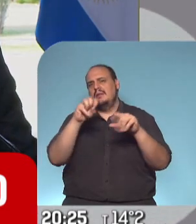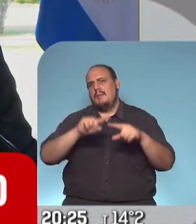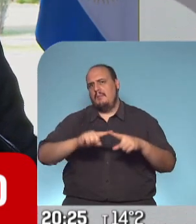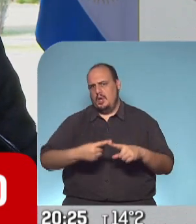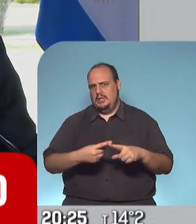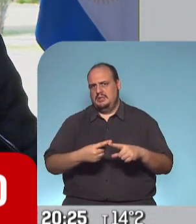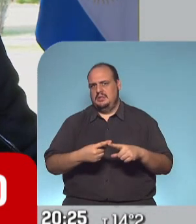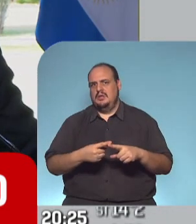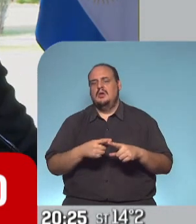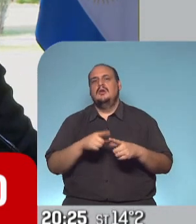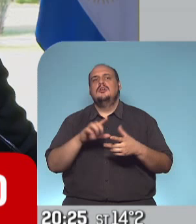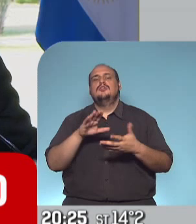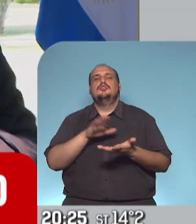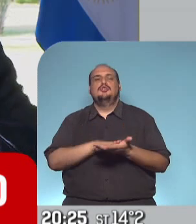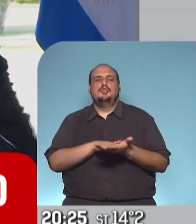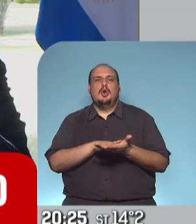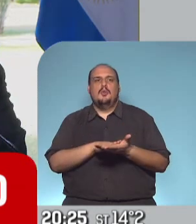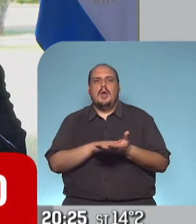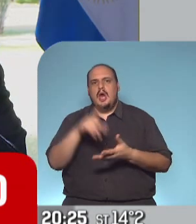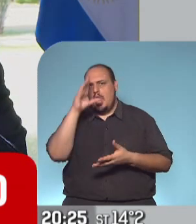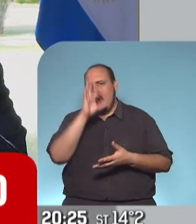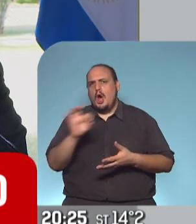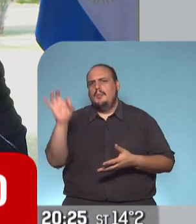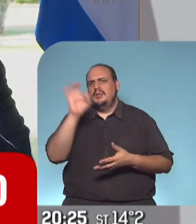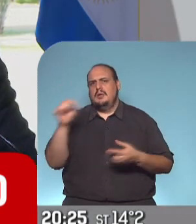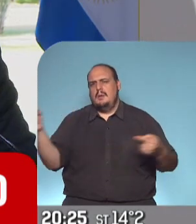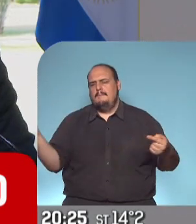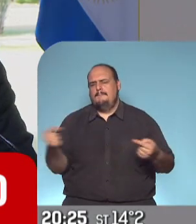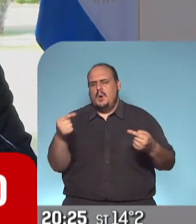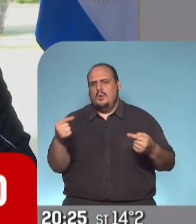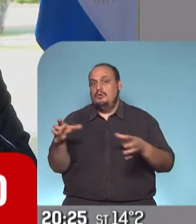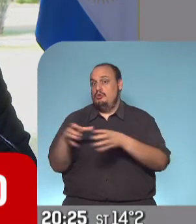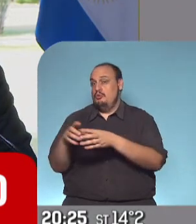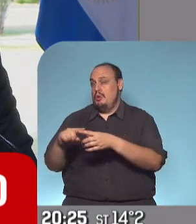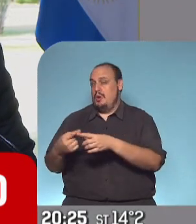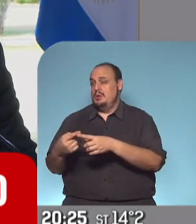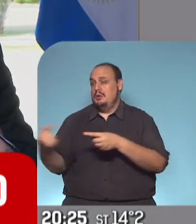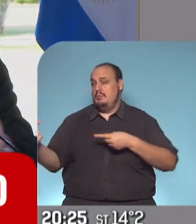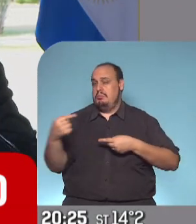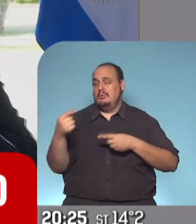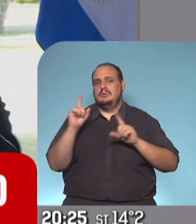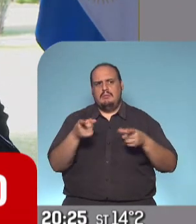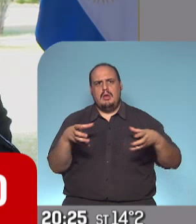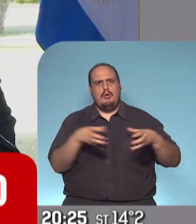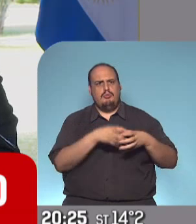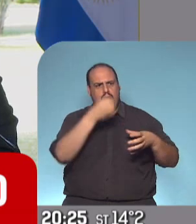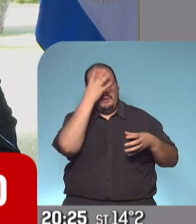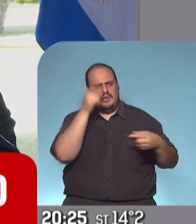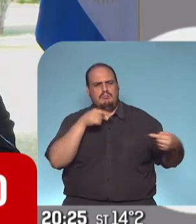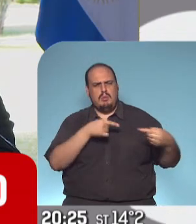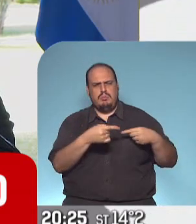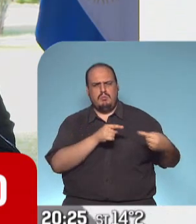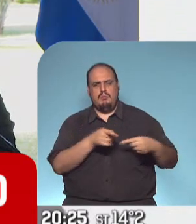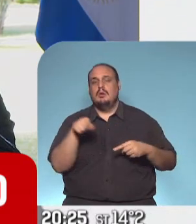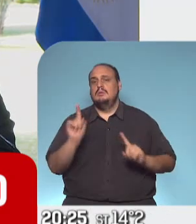fue hacia algunas divergencias que se han encontrado ya no solamente de la oposición al oficialismo sino dentro del oficialismo y de los que escuchábamos